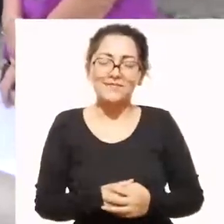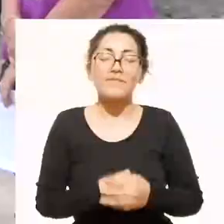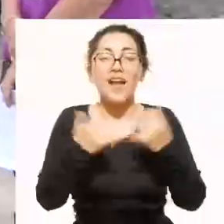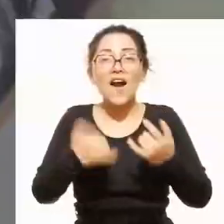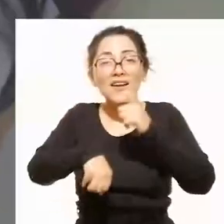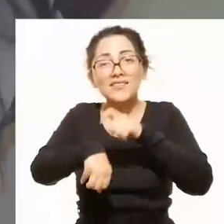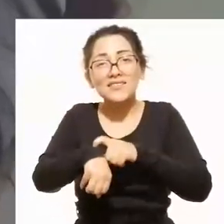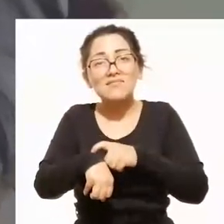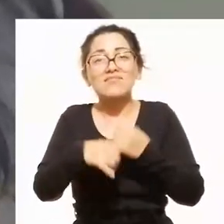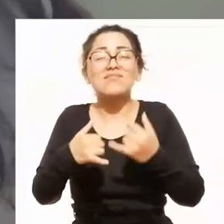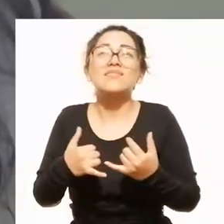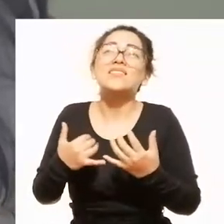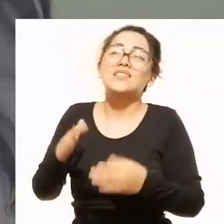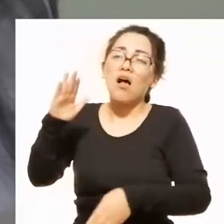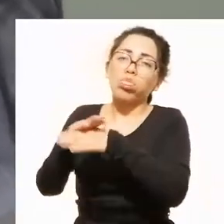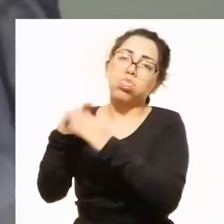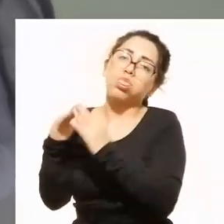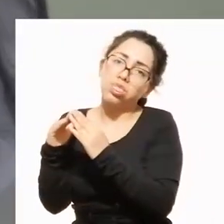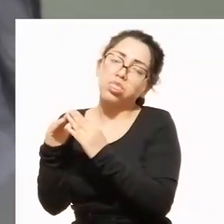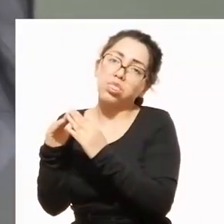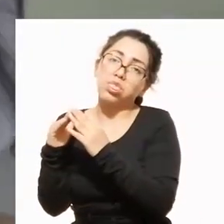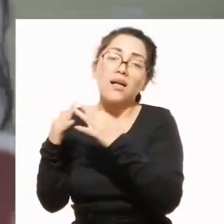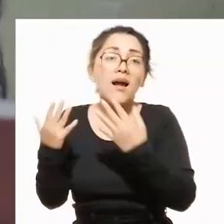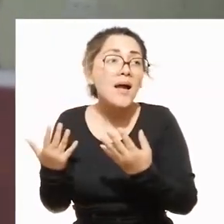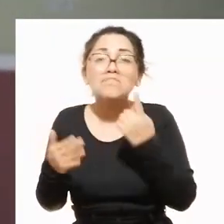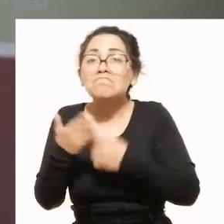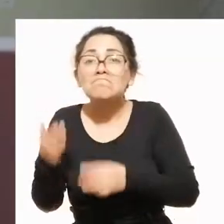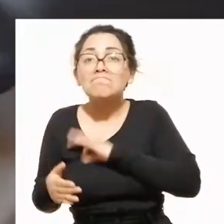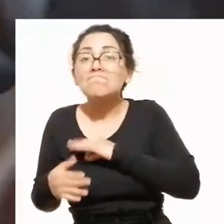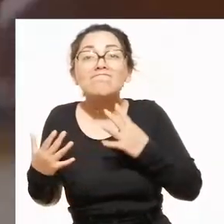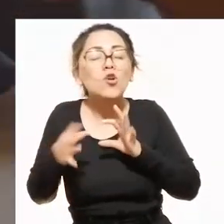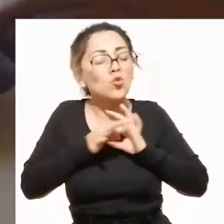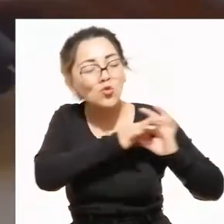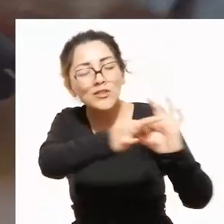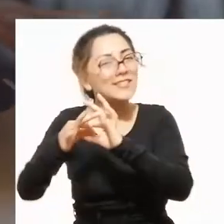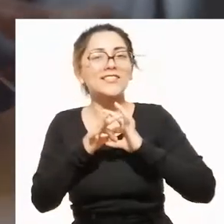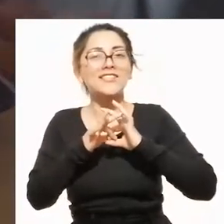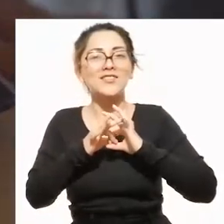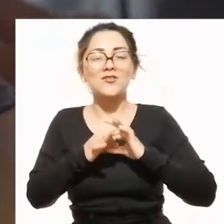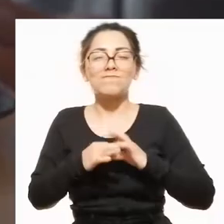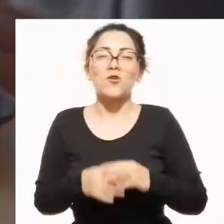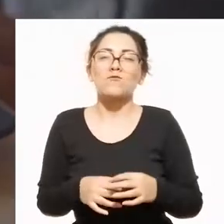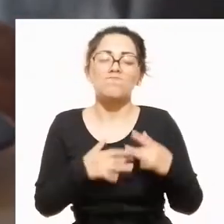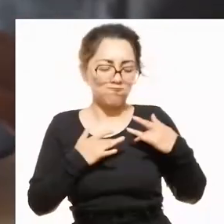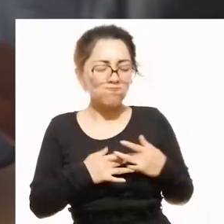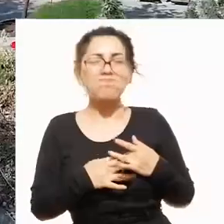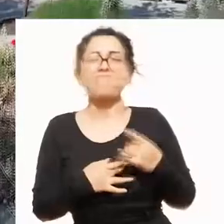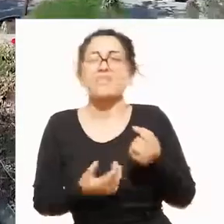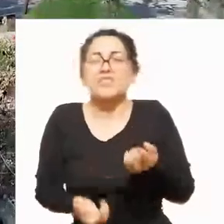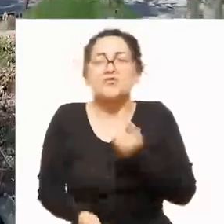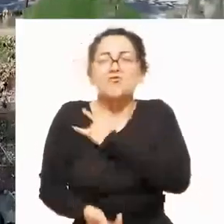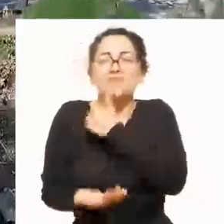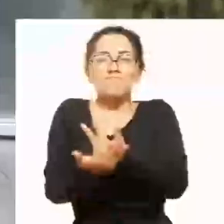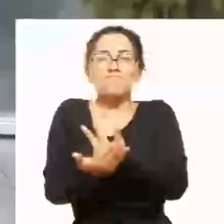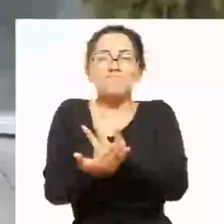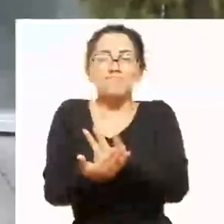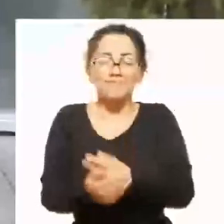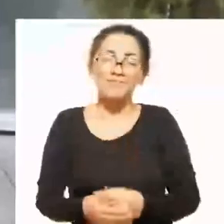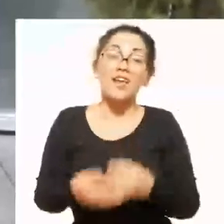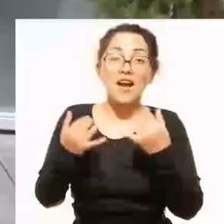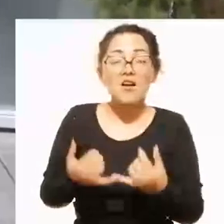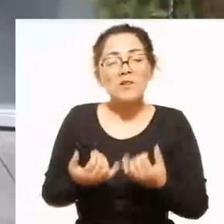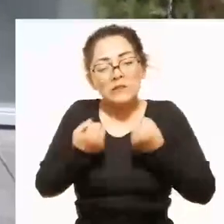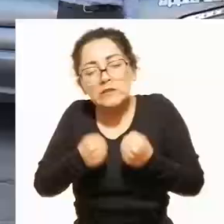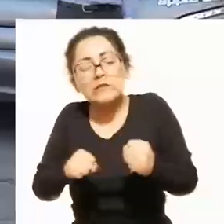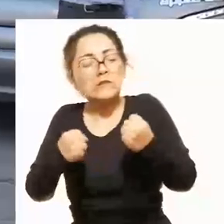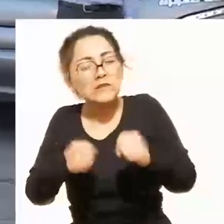social. Que este tiempo de encierro forzoso nos haya servido para unirnos en una sola voz, UNSA. Nos